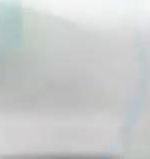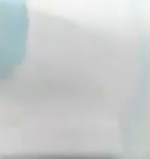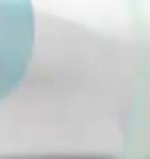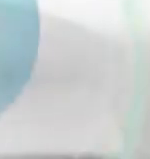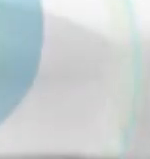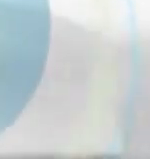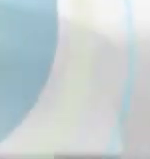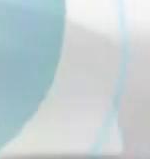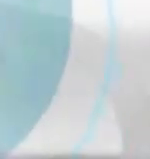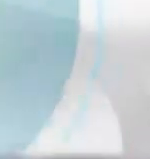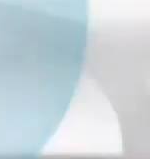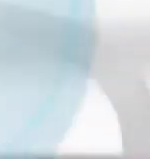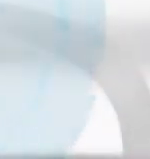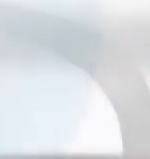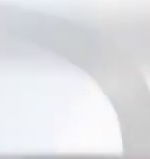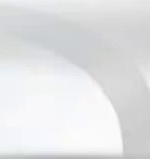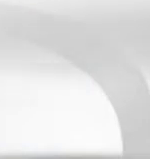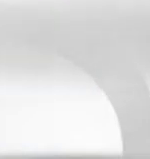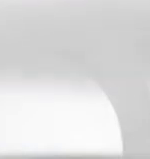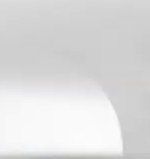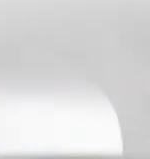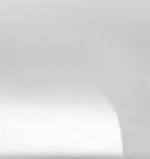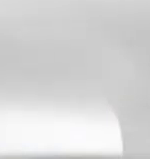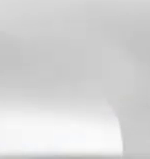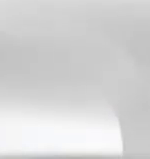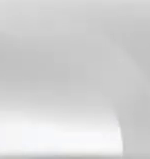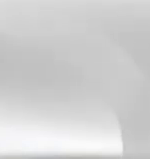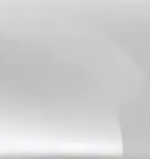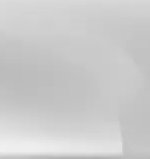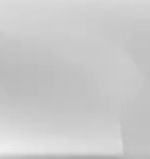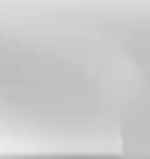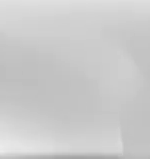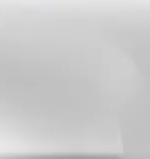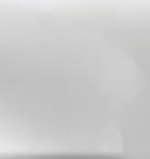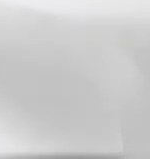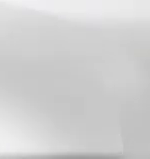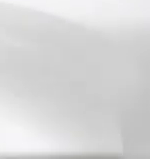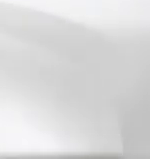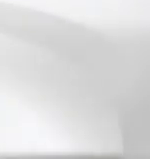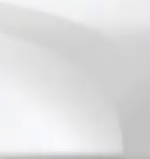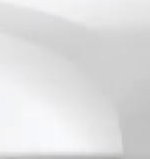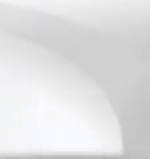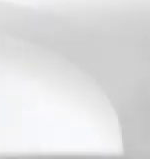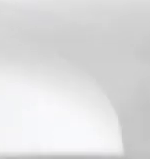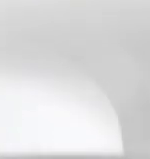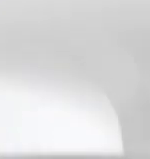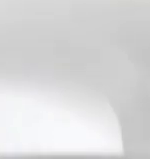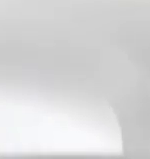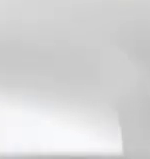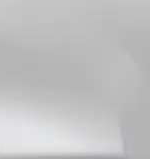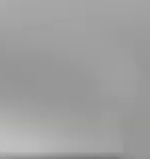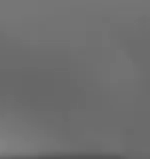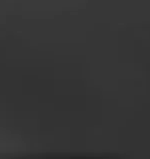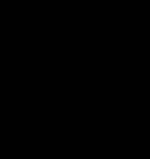Gracias, un placer conocerte.